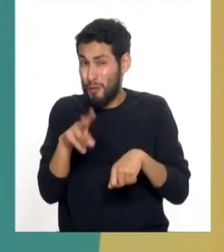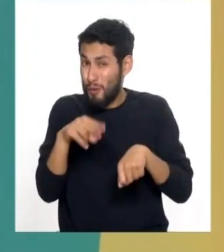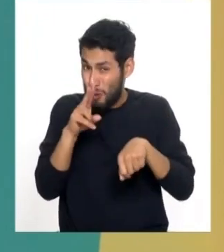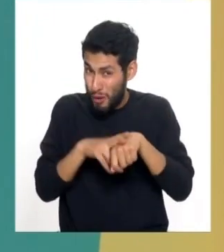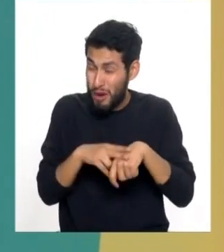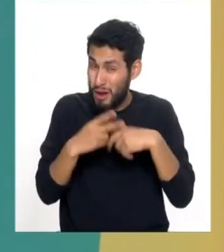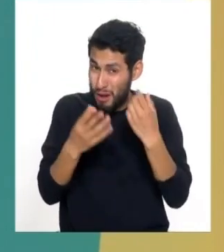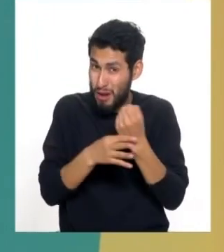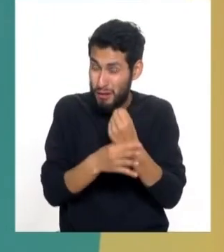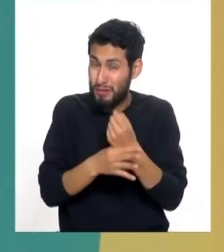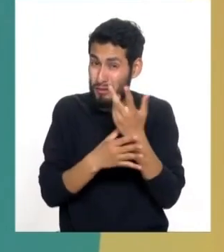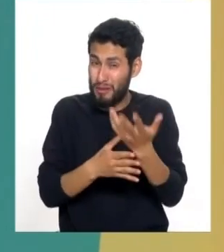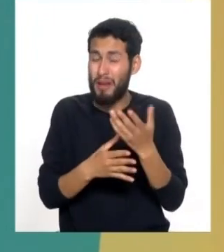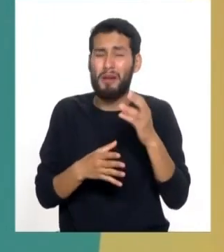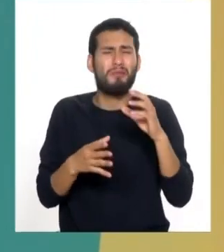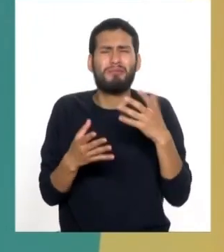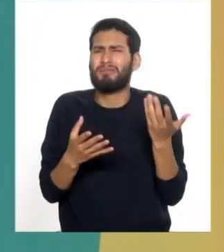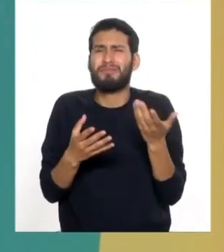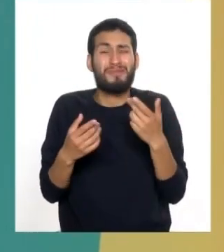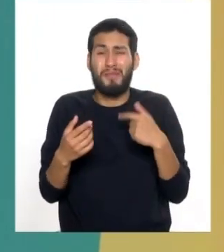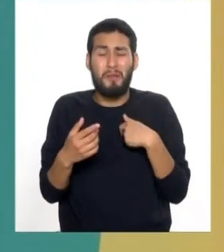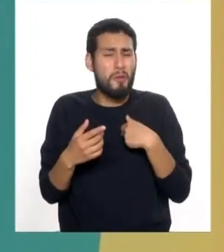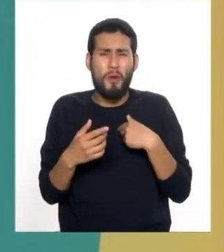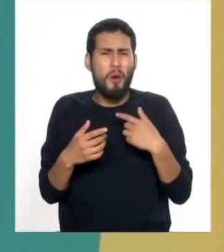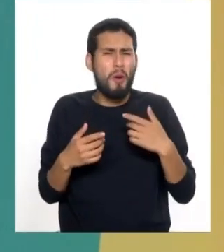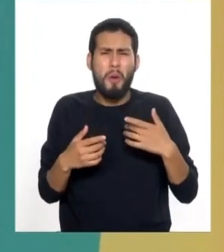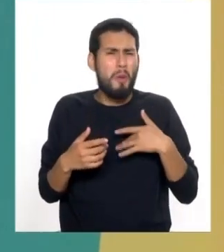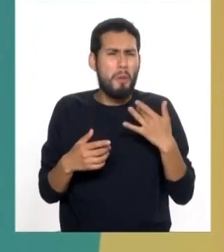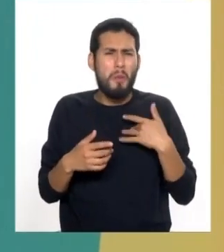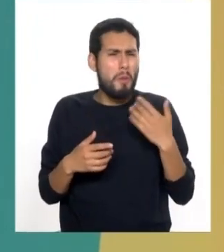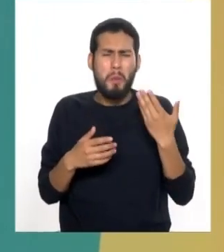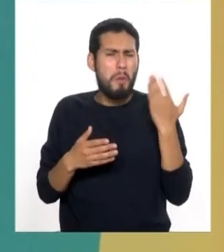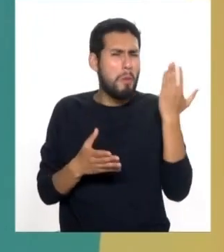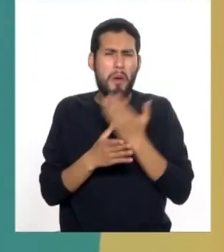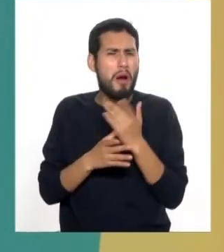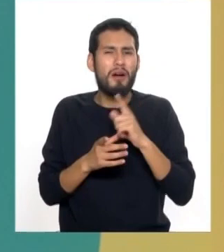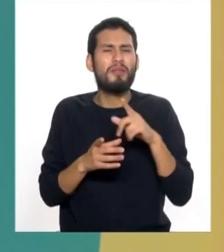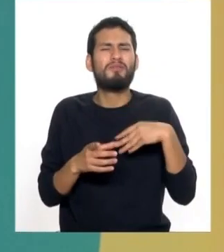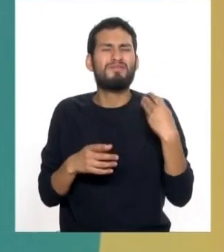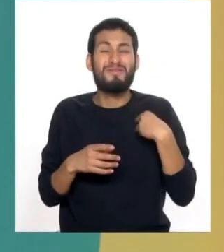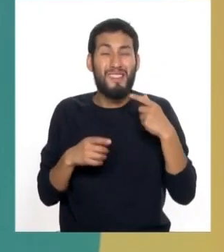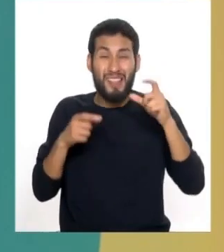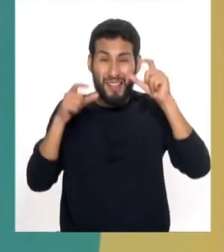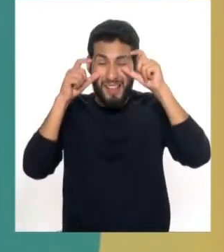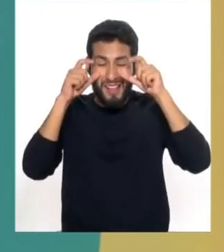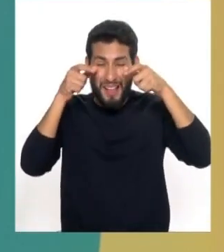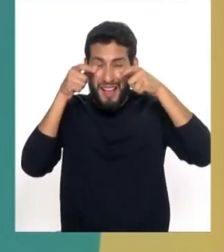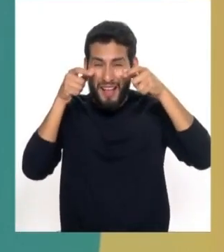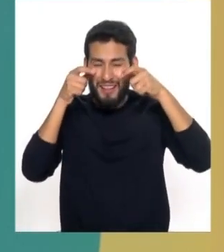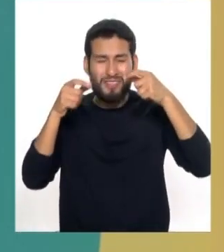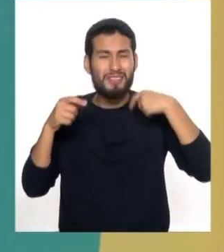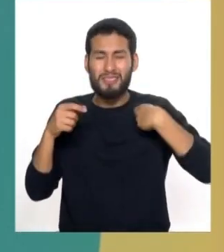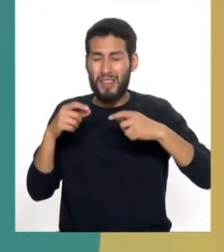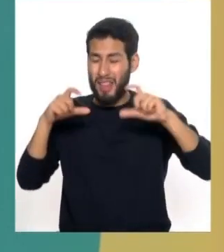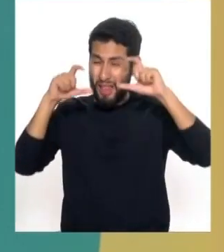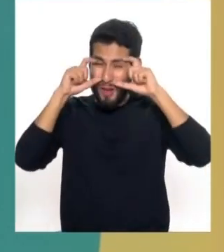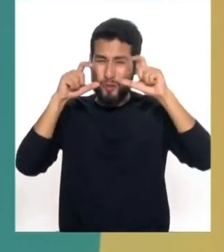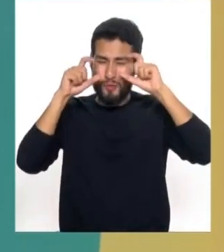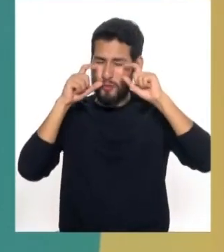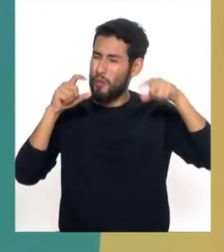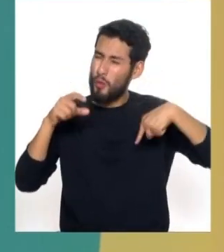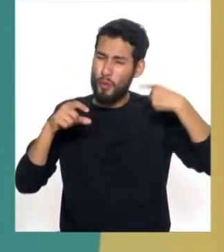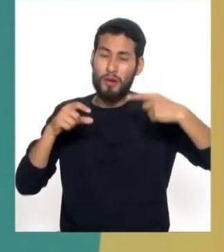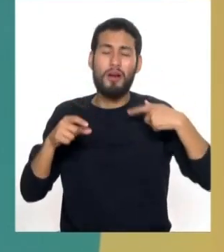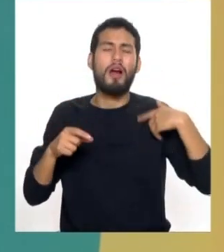doctora, porque no me molesta nada, sino que no puedo estar sin lentes, porque en mi